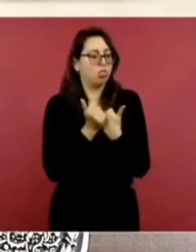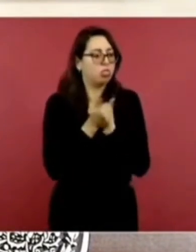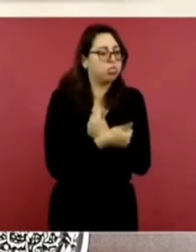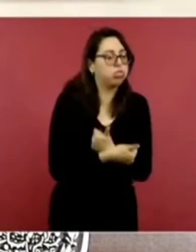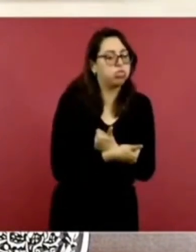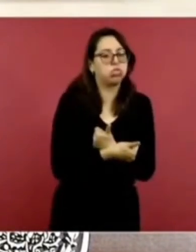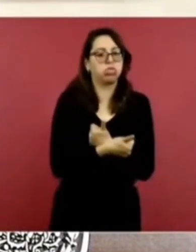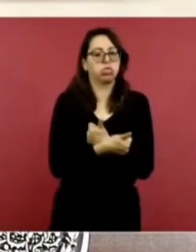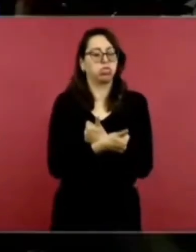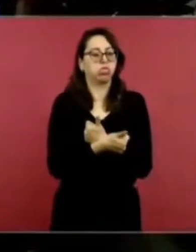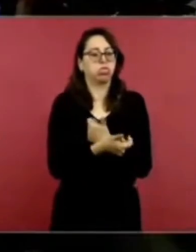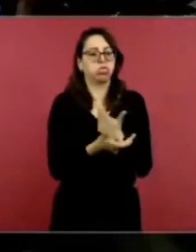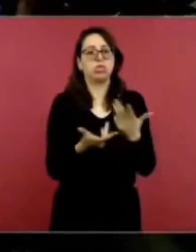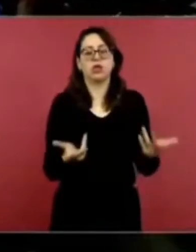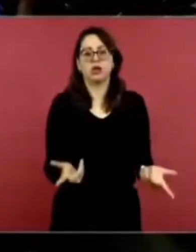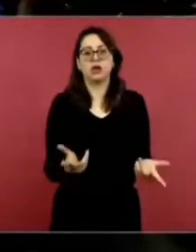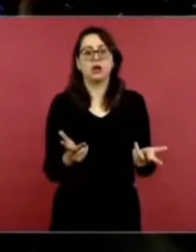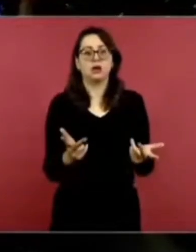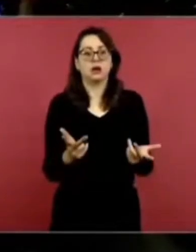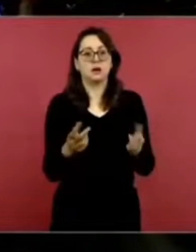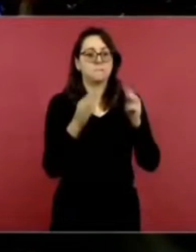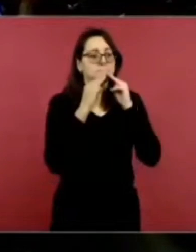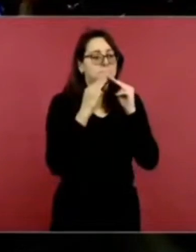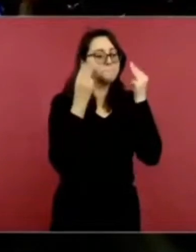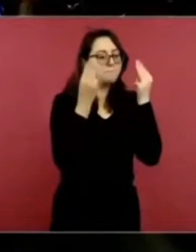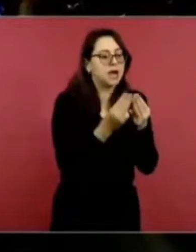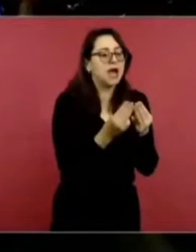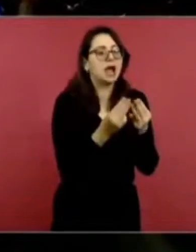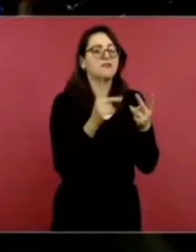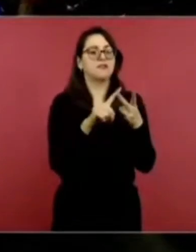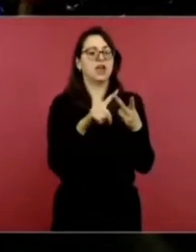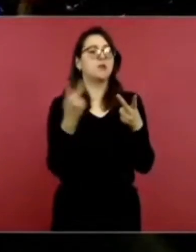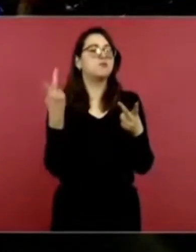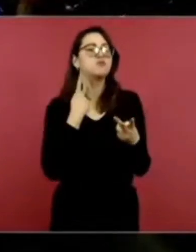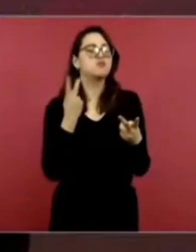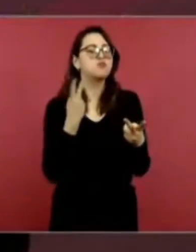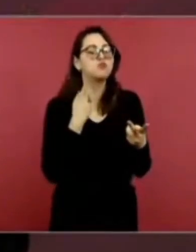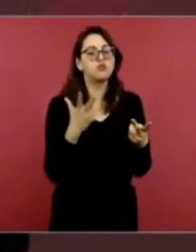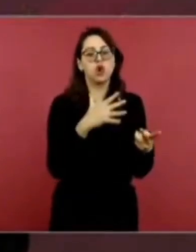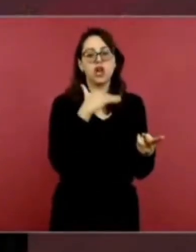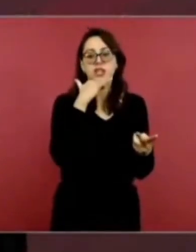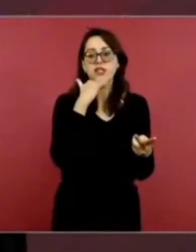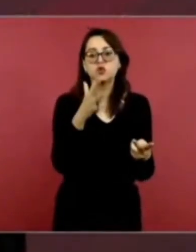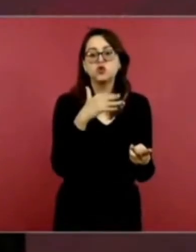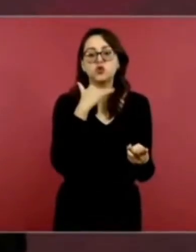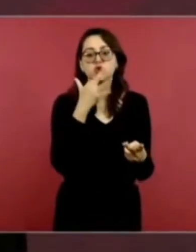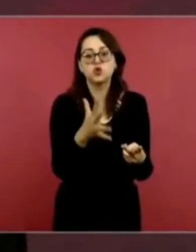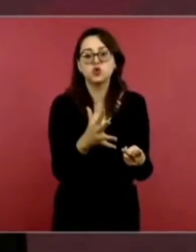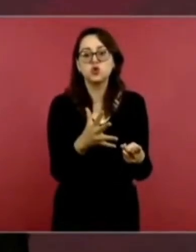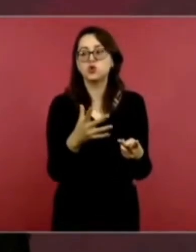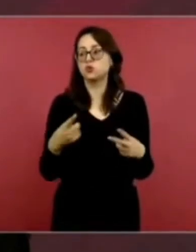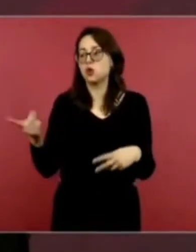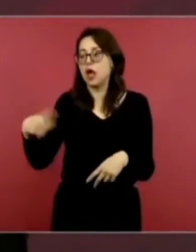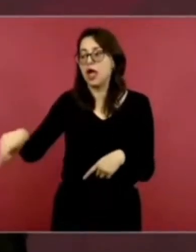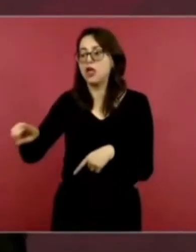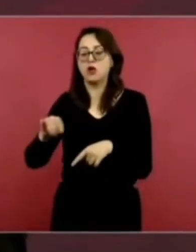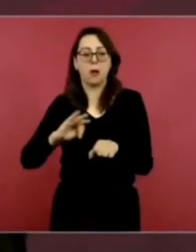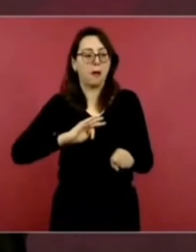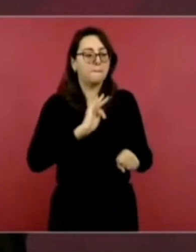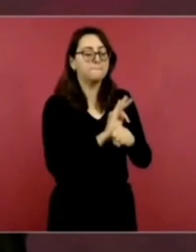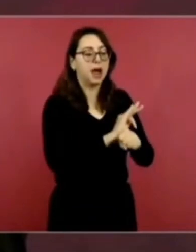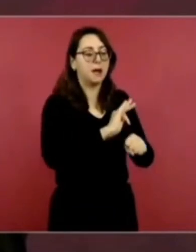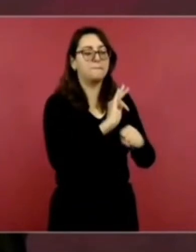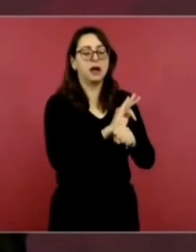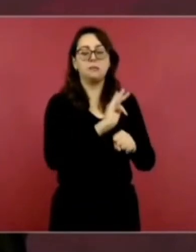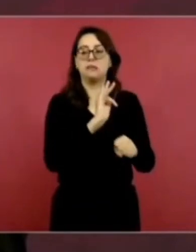Del crimen y delincuentes de cuello blanco. ¿Y cómo se van